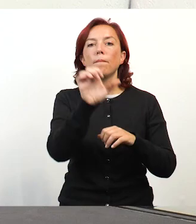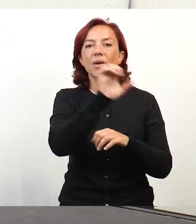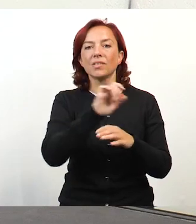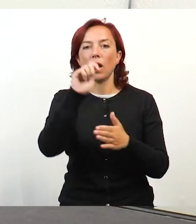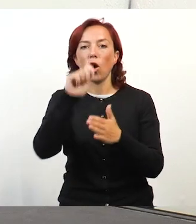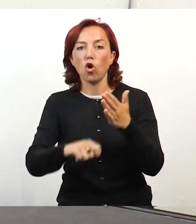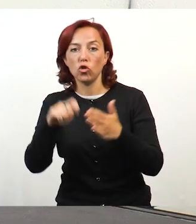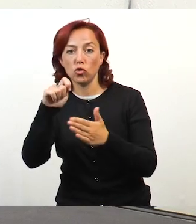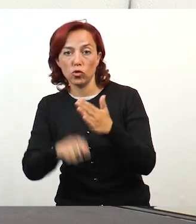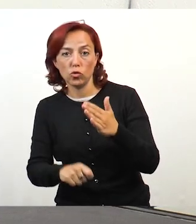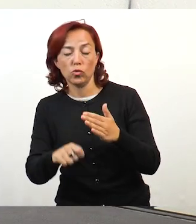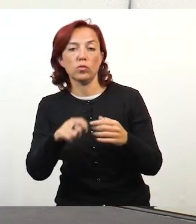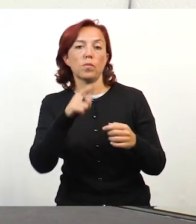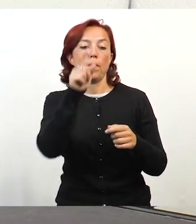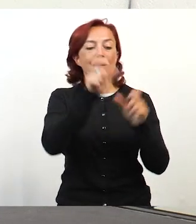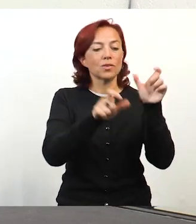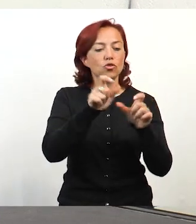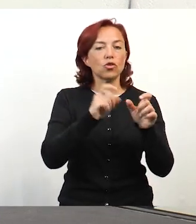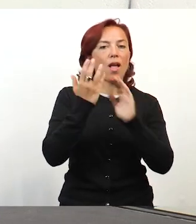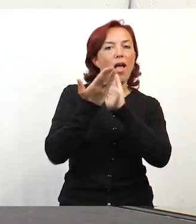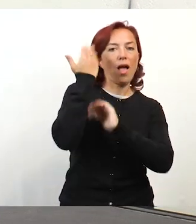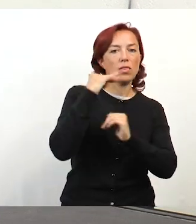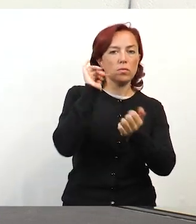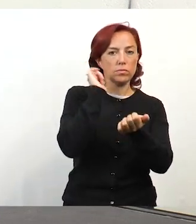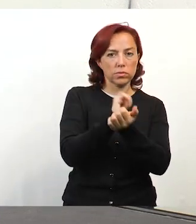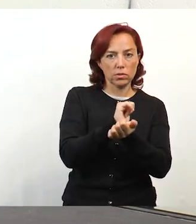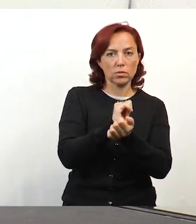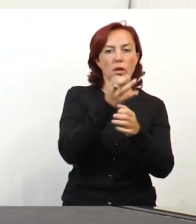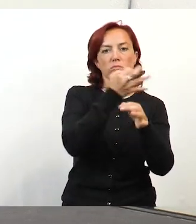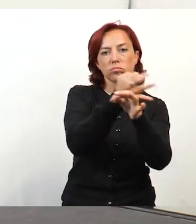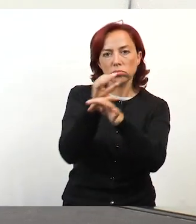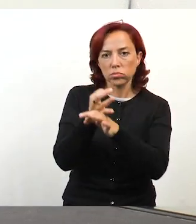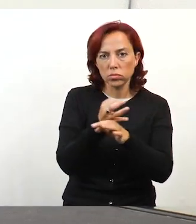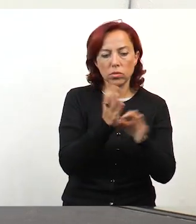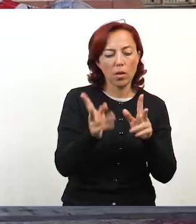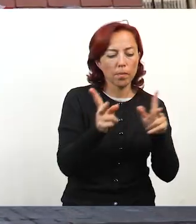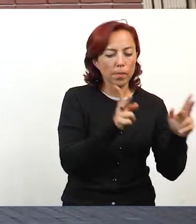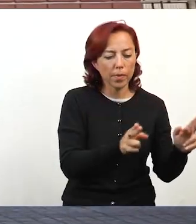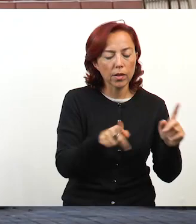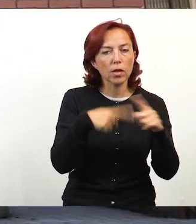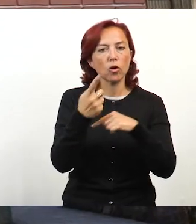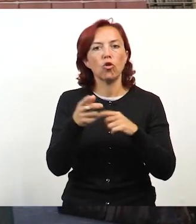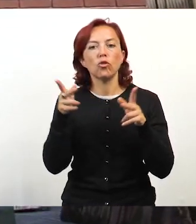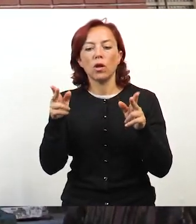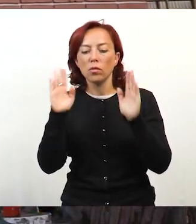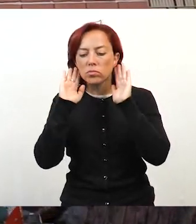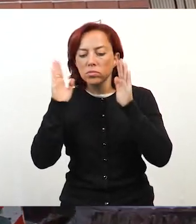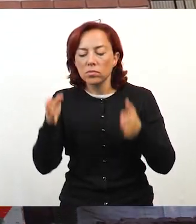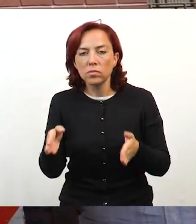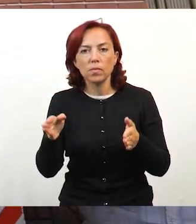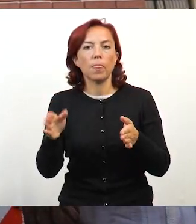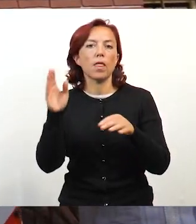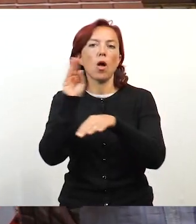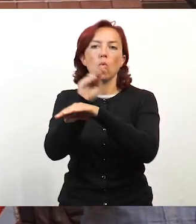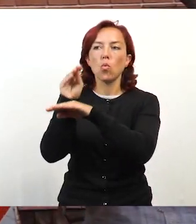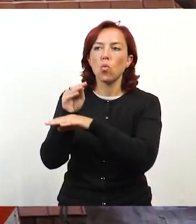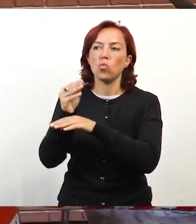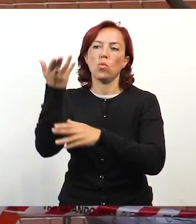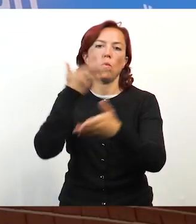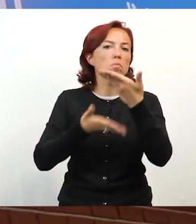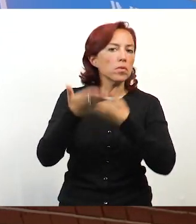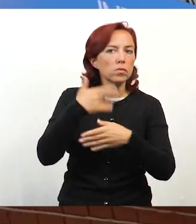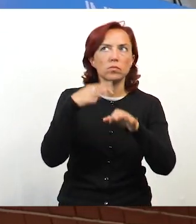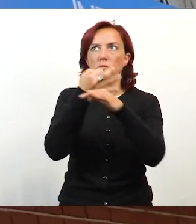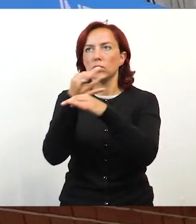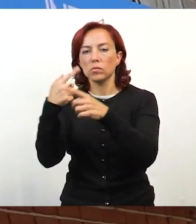de las empresas que contratarán liberados y liberadas, una parte de capacitación, una parte dedicada a la actividad cultural. Las obras que ya